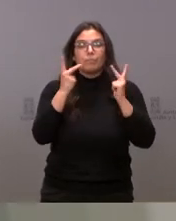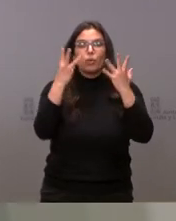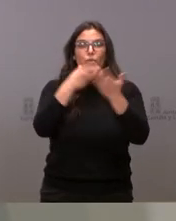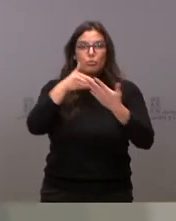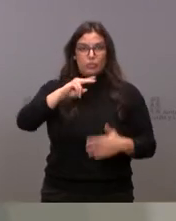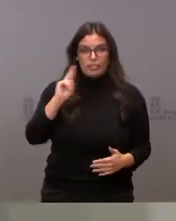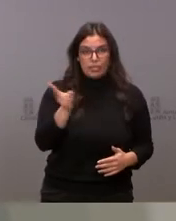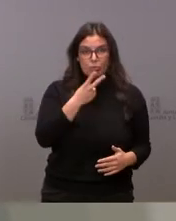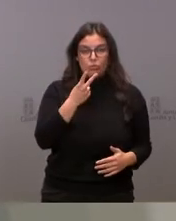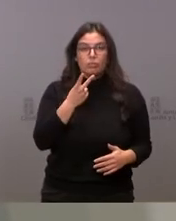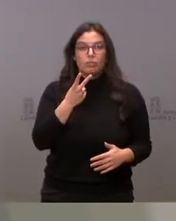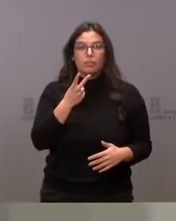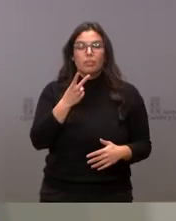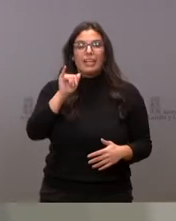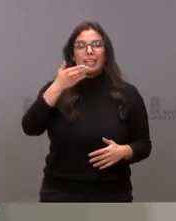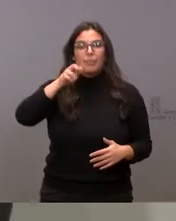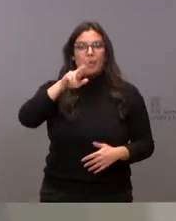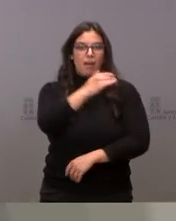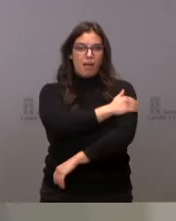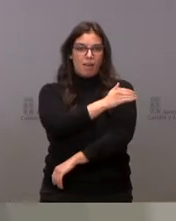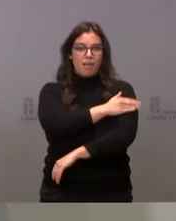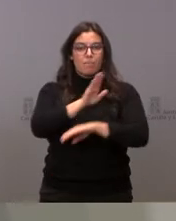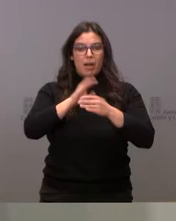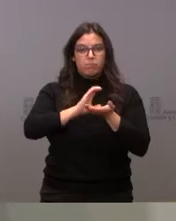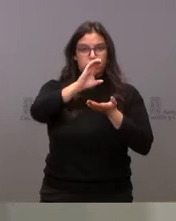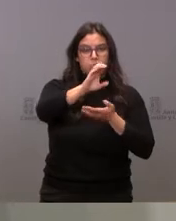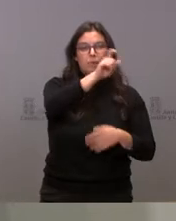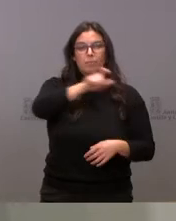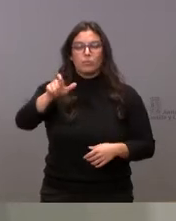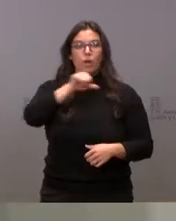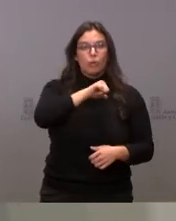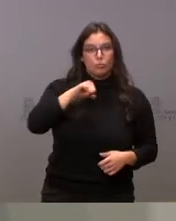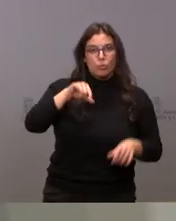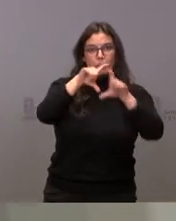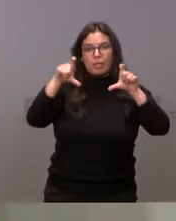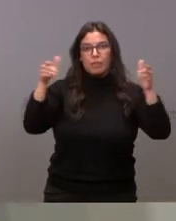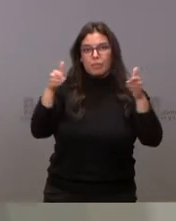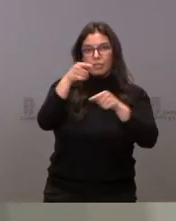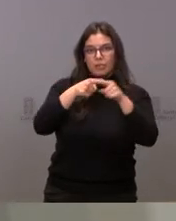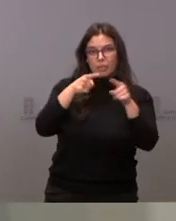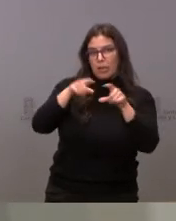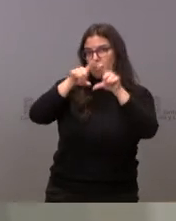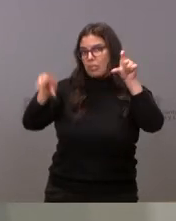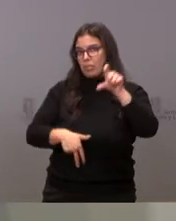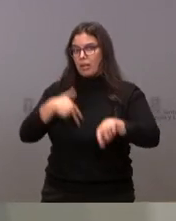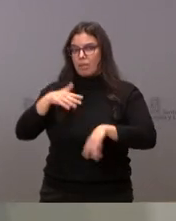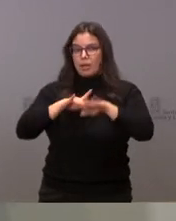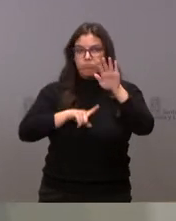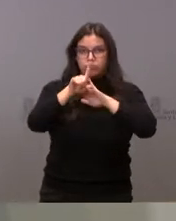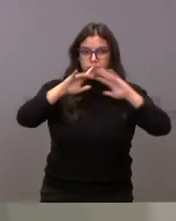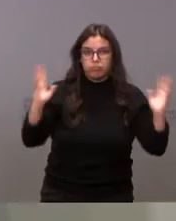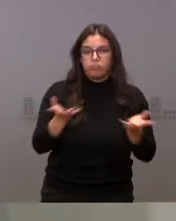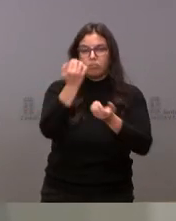millones de euros a Iberaval para dotar de liquidez a autónomos, pymes y empresas e impulsar así la recuperación